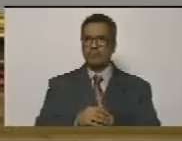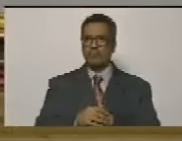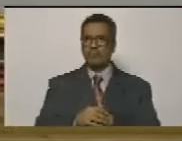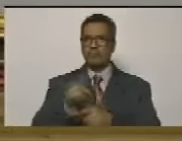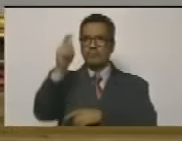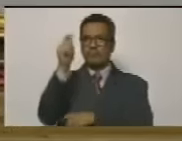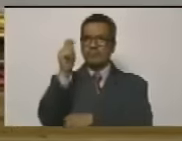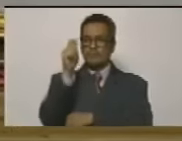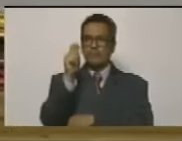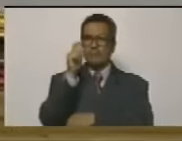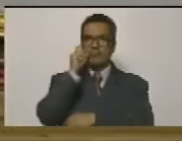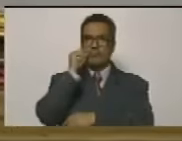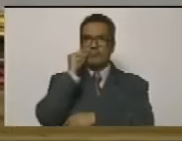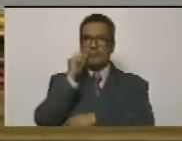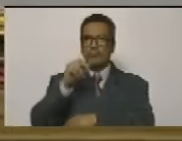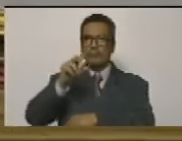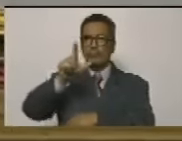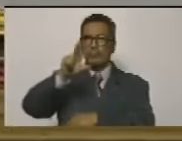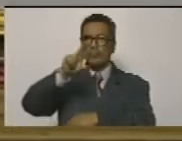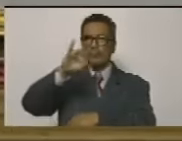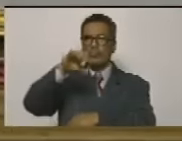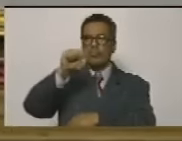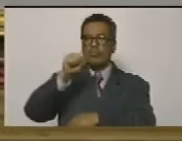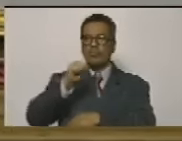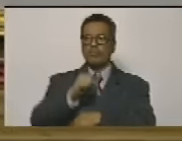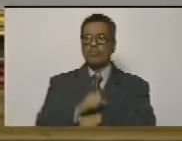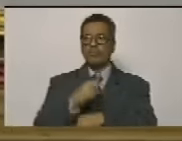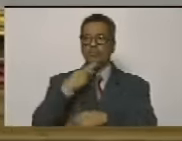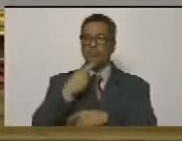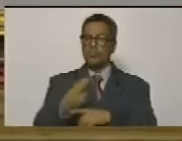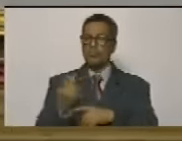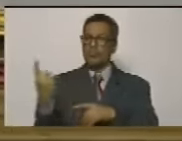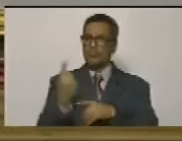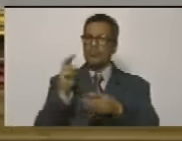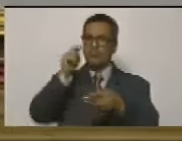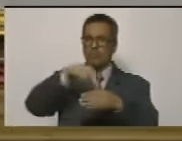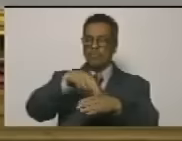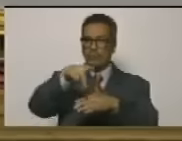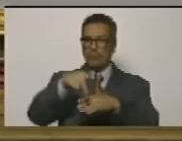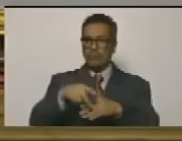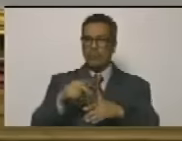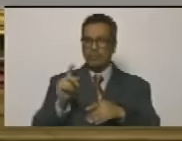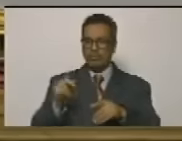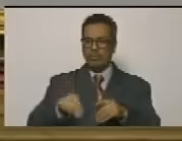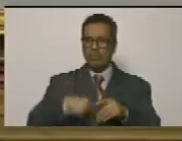El diputado Luis Parra solicita a la tribunal de oradores y se le concede.